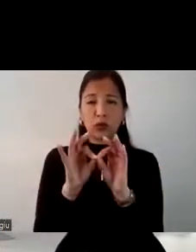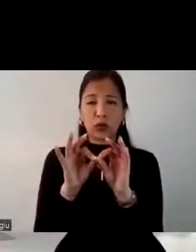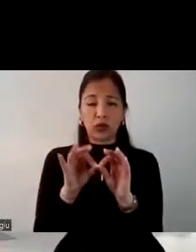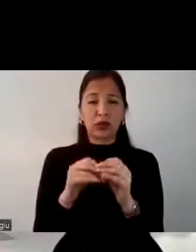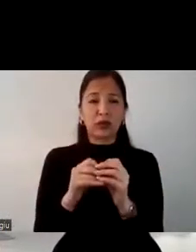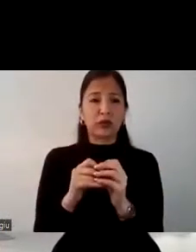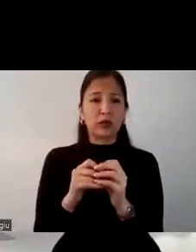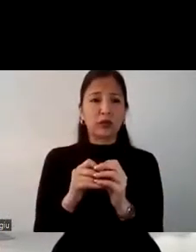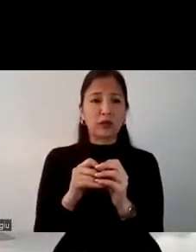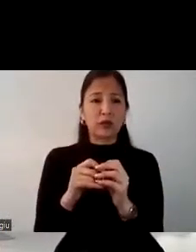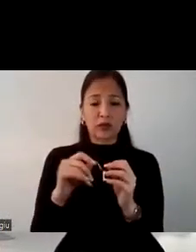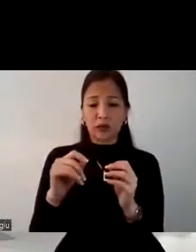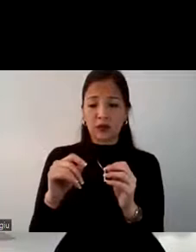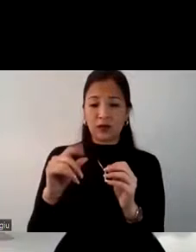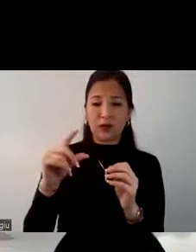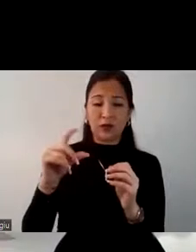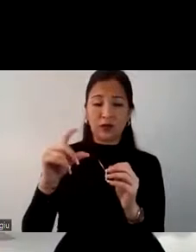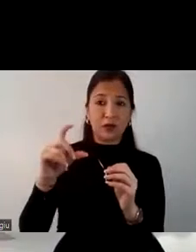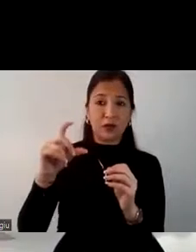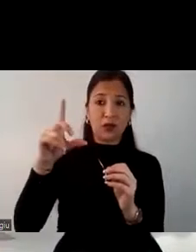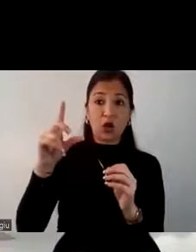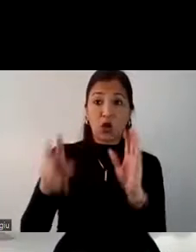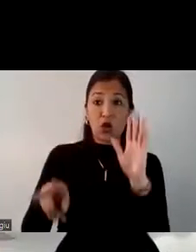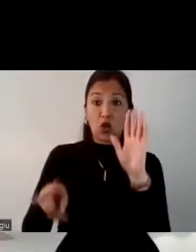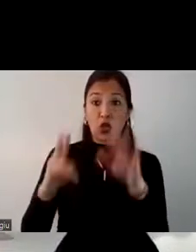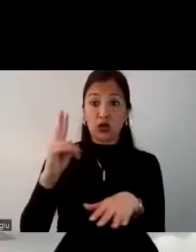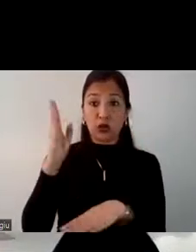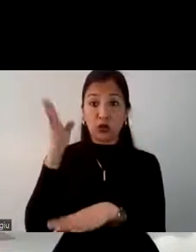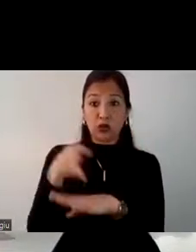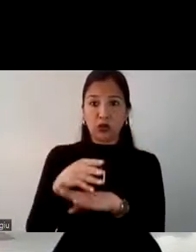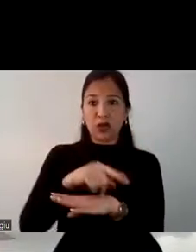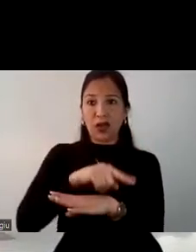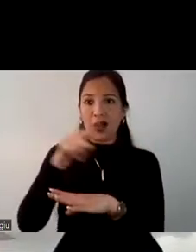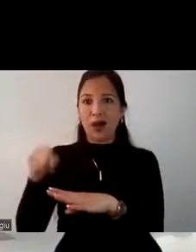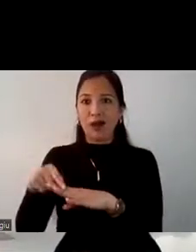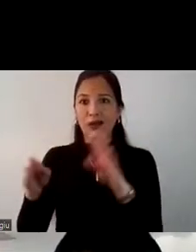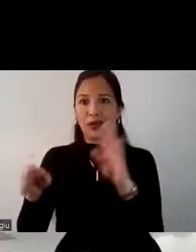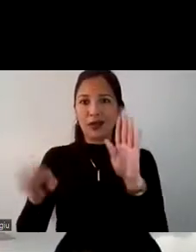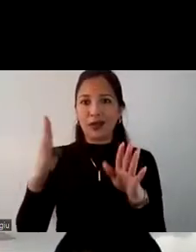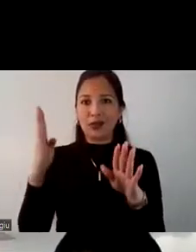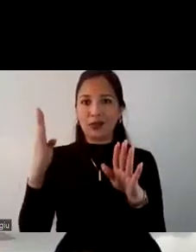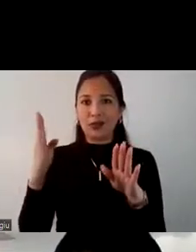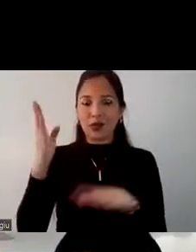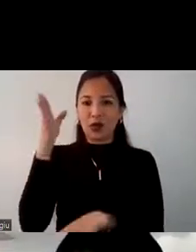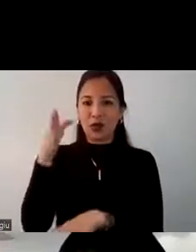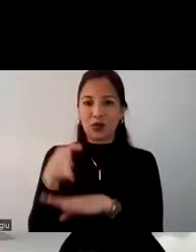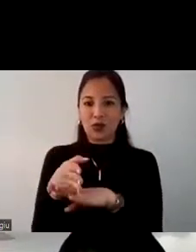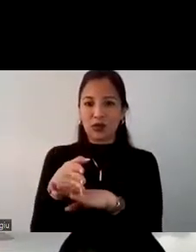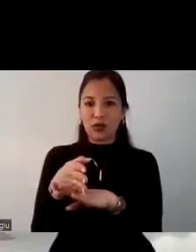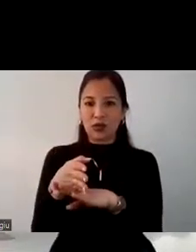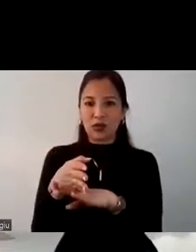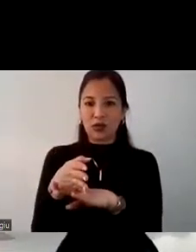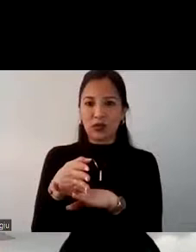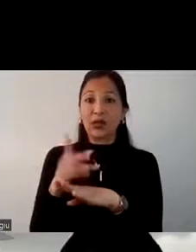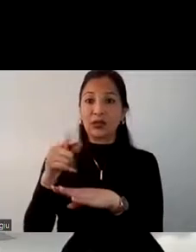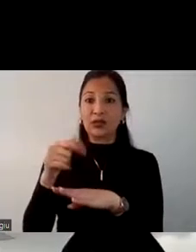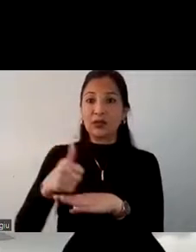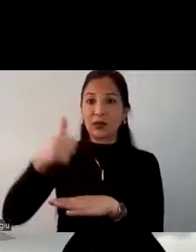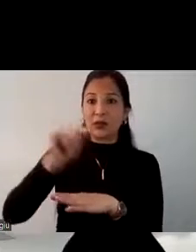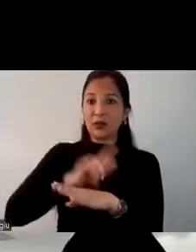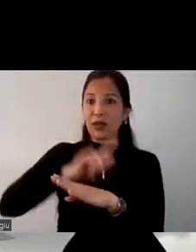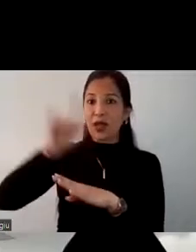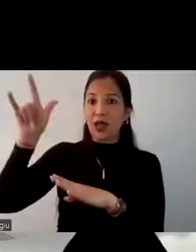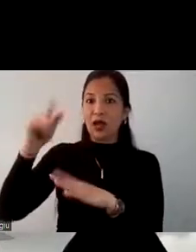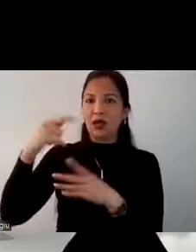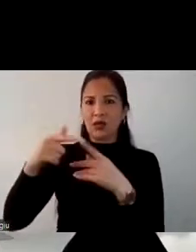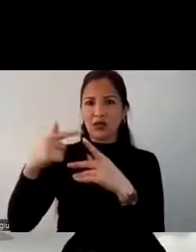es que crecimos, es que se creció de 12% a 19% de los que sí viajan al extranjero.